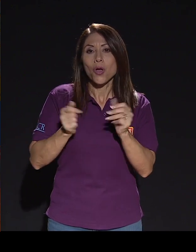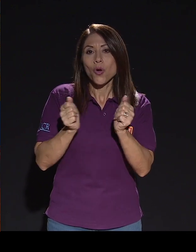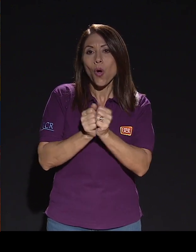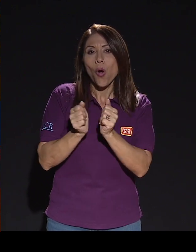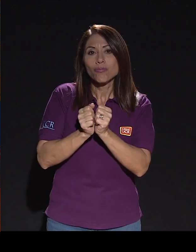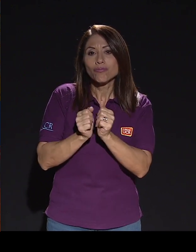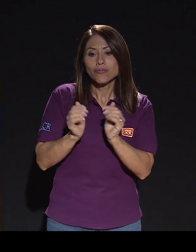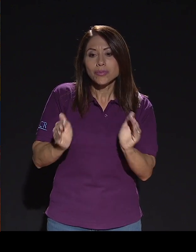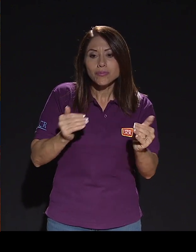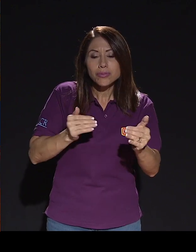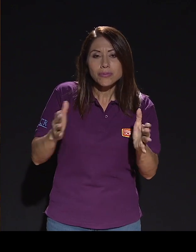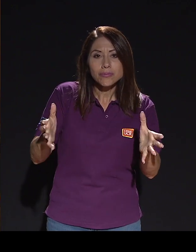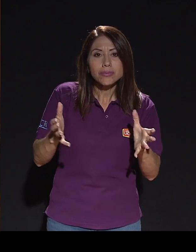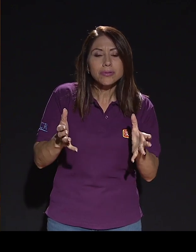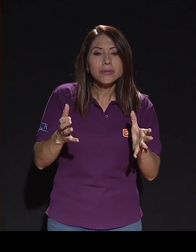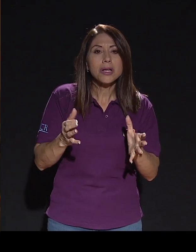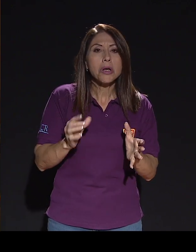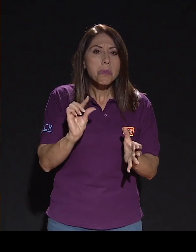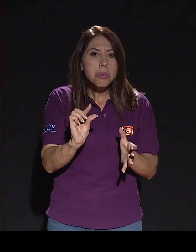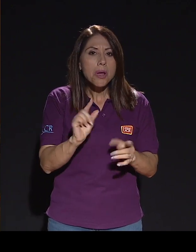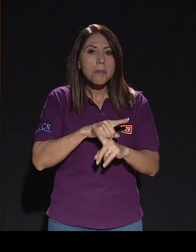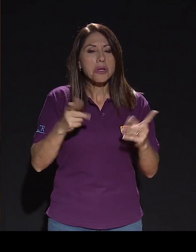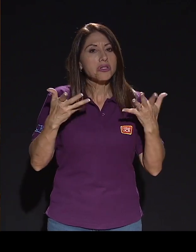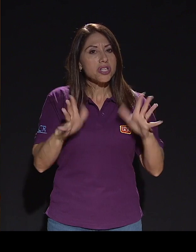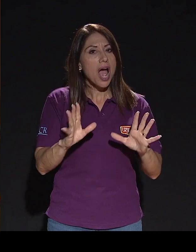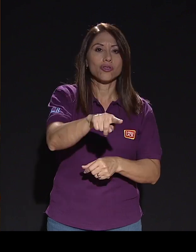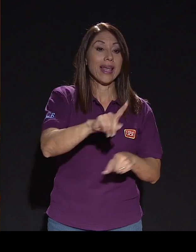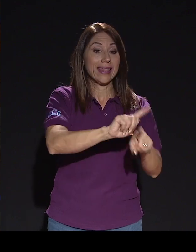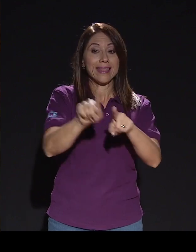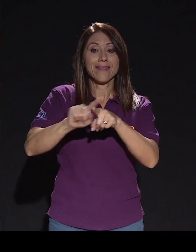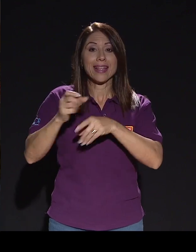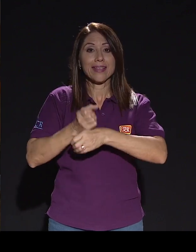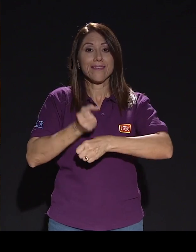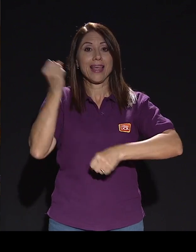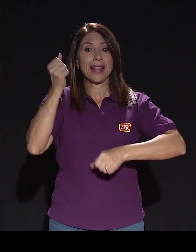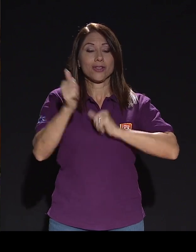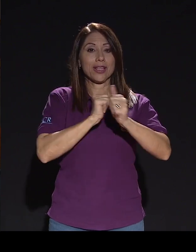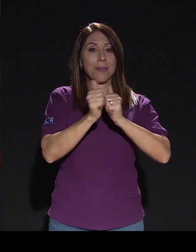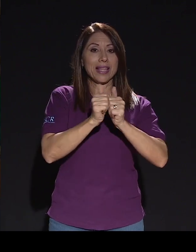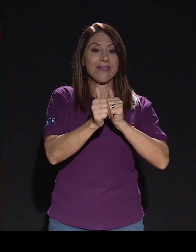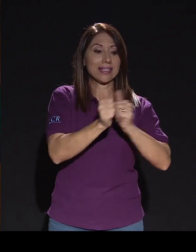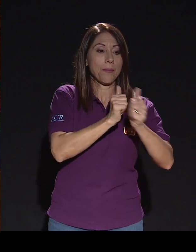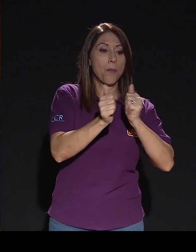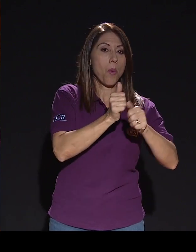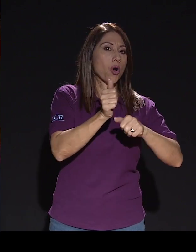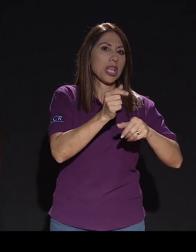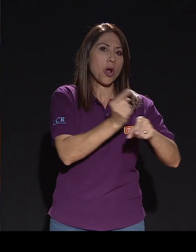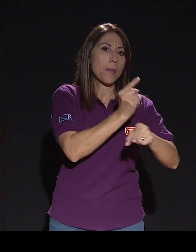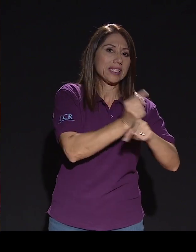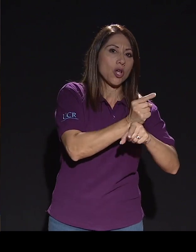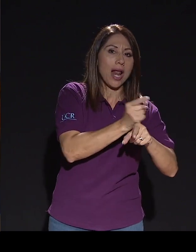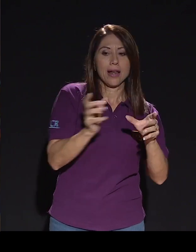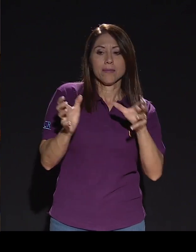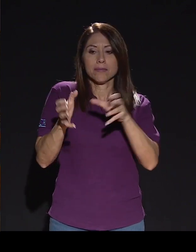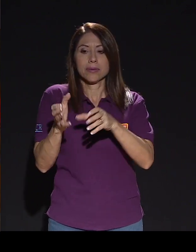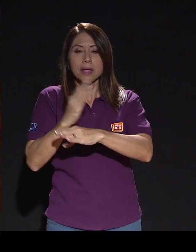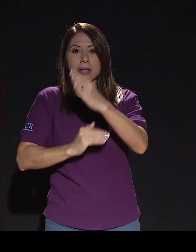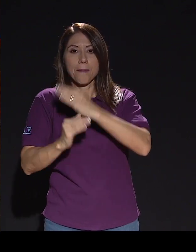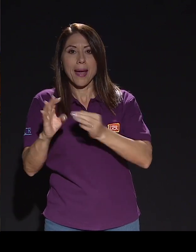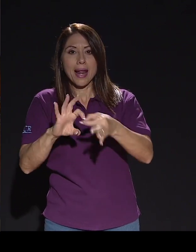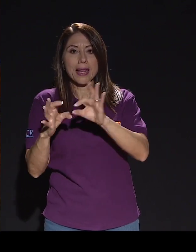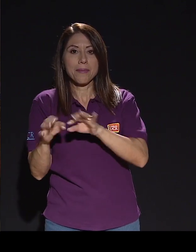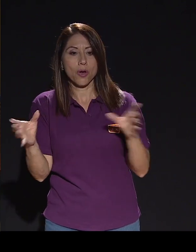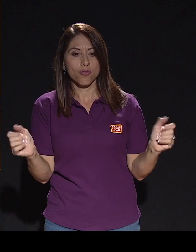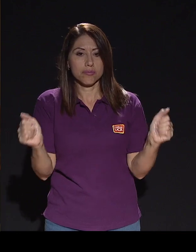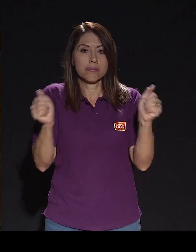mucha gente que está interesada. El trabajo entre federaciones deportivas del deporte convencional y el movimiento paralímpico son